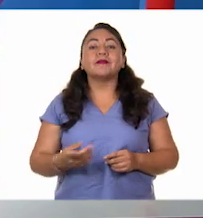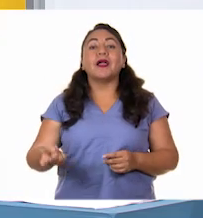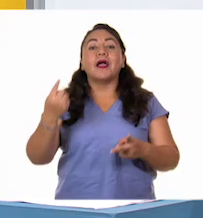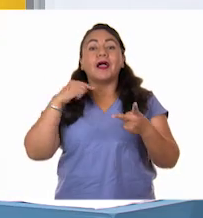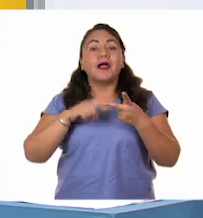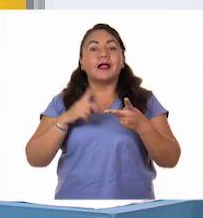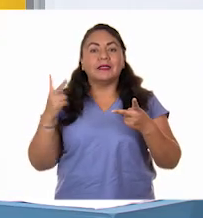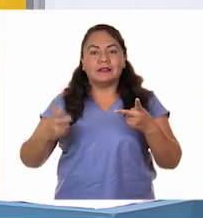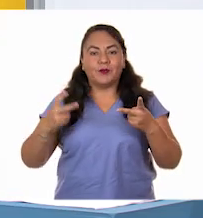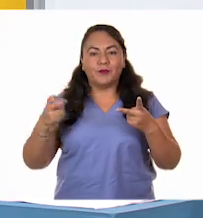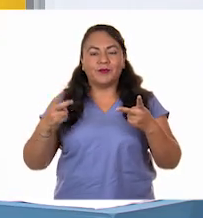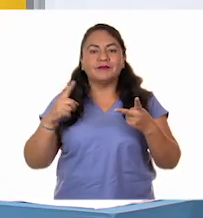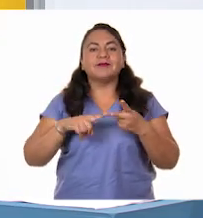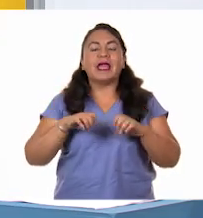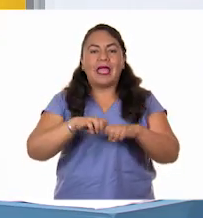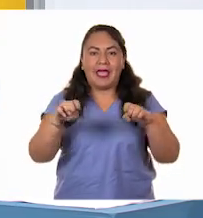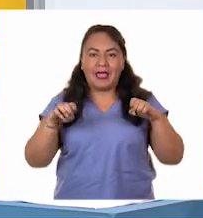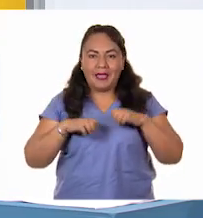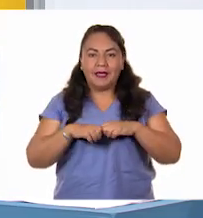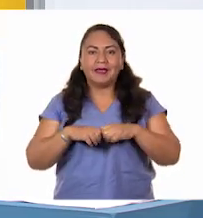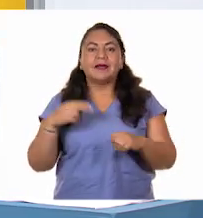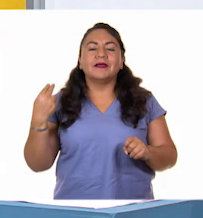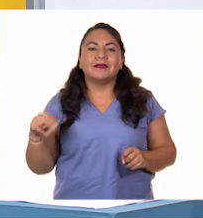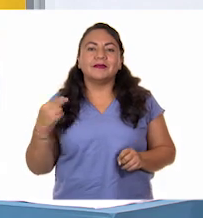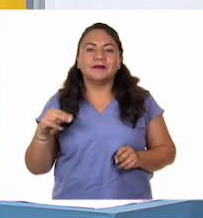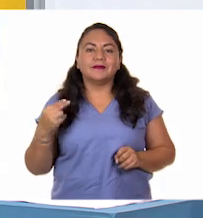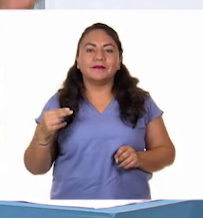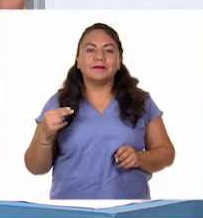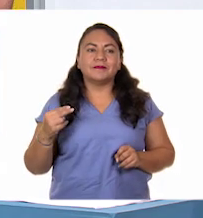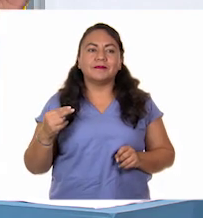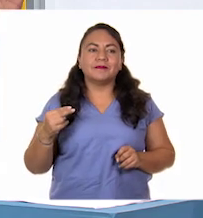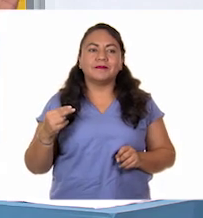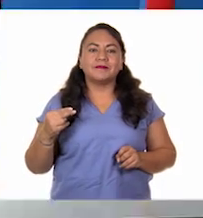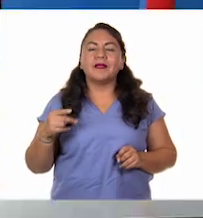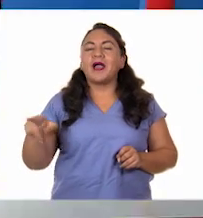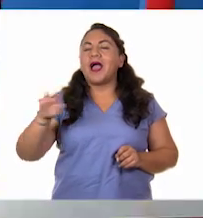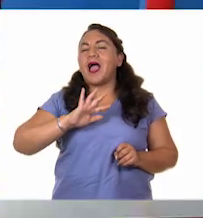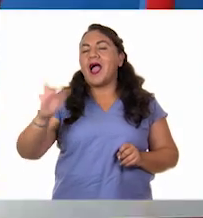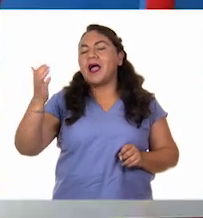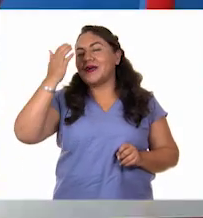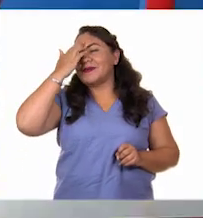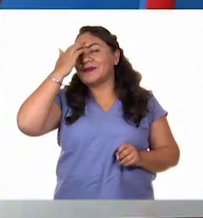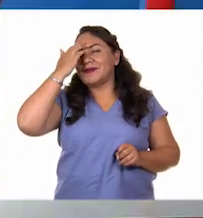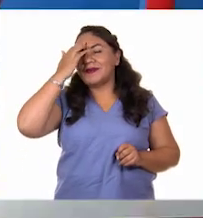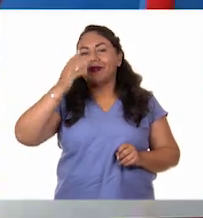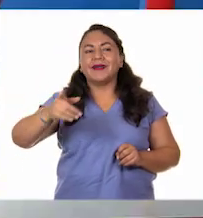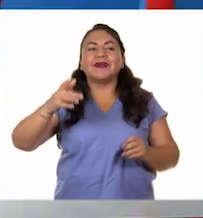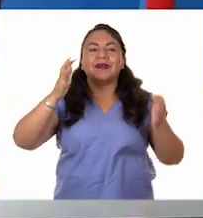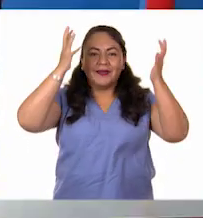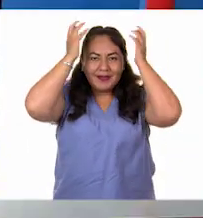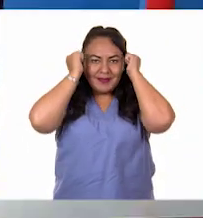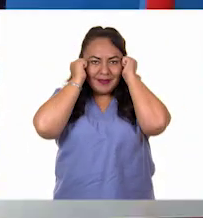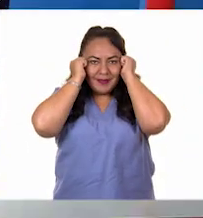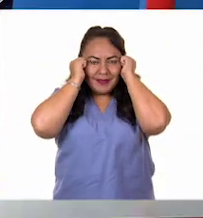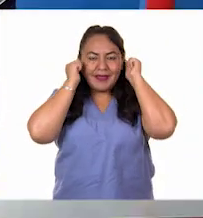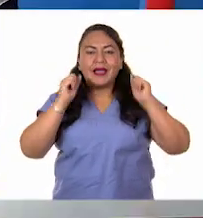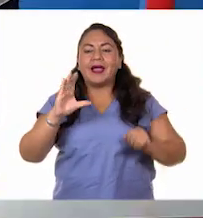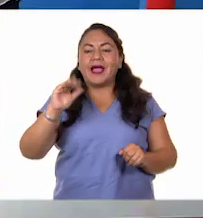segunda integrante de este equipo, que es alguien bien conocido. Sí, Carola. Nuestra amiga Carola,